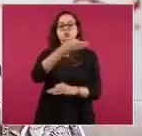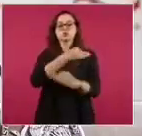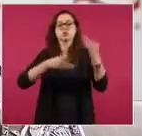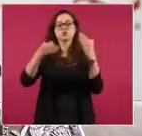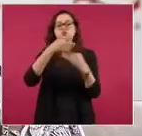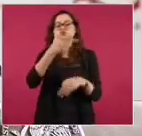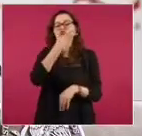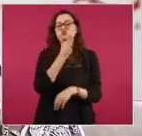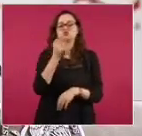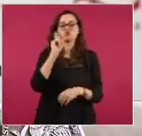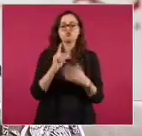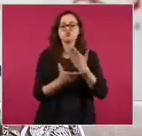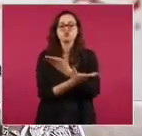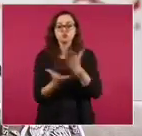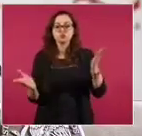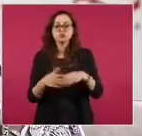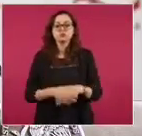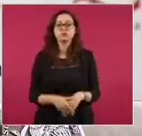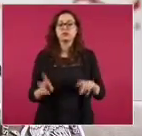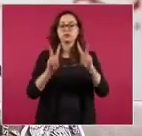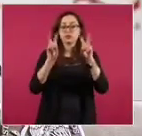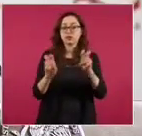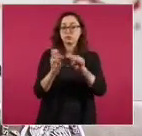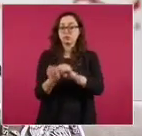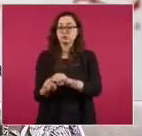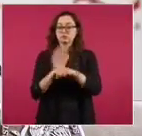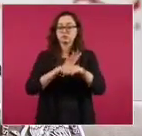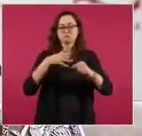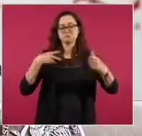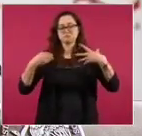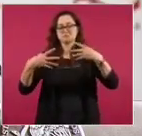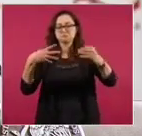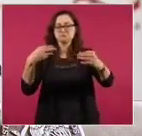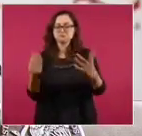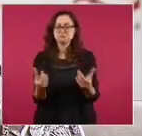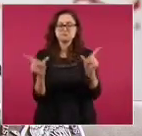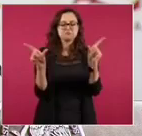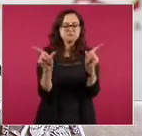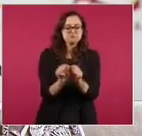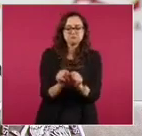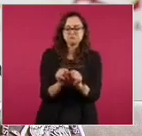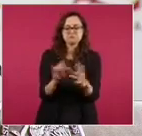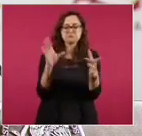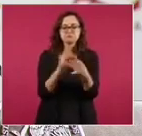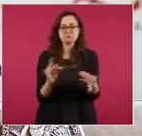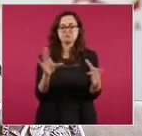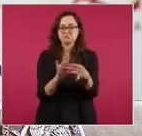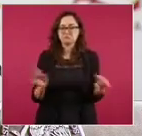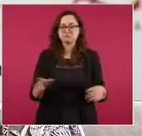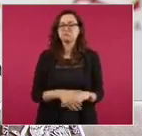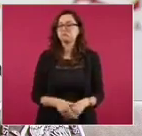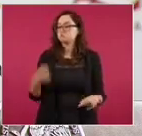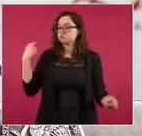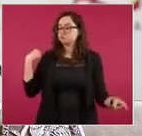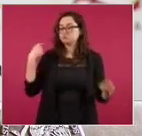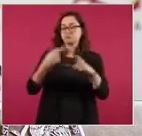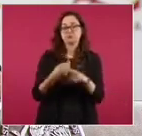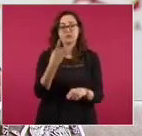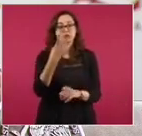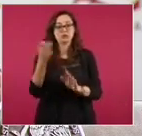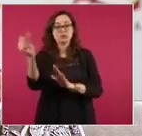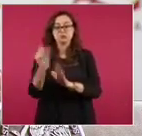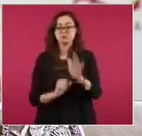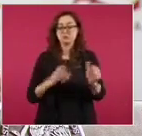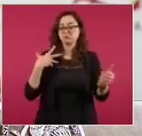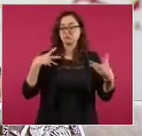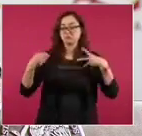Comentando sobre la epidemia de COVID-19, tres meses, ya tres meses con reducción y ya